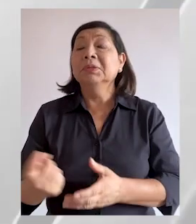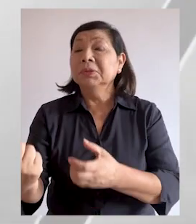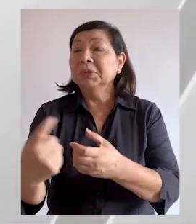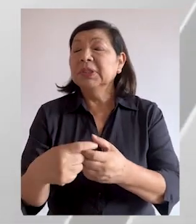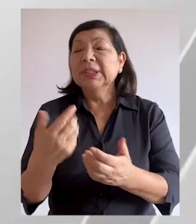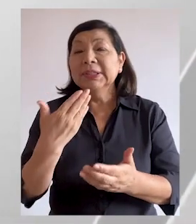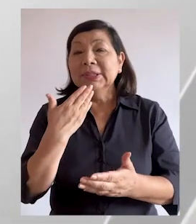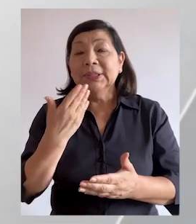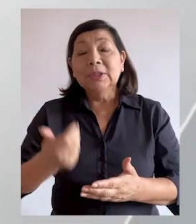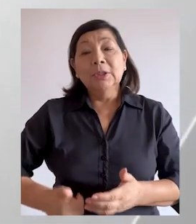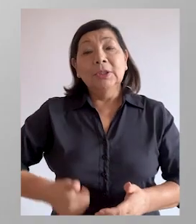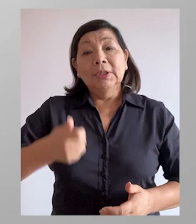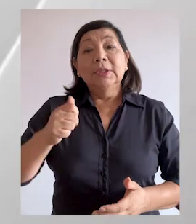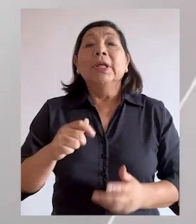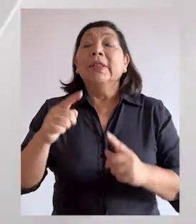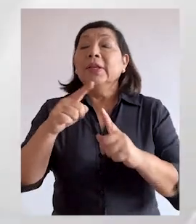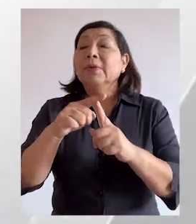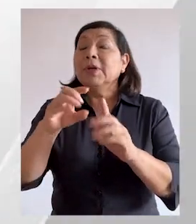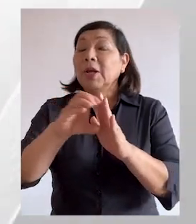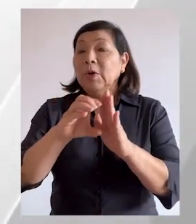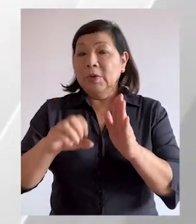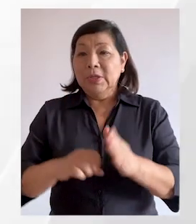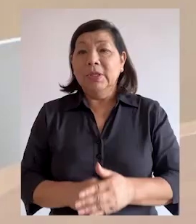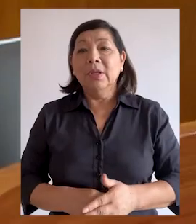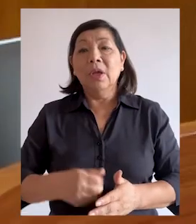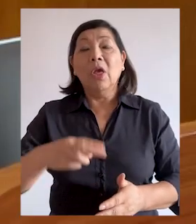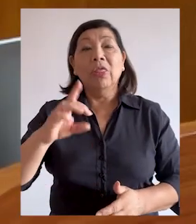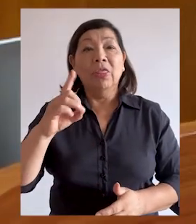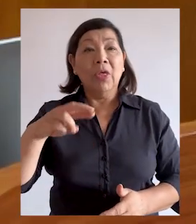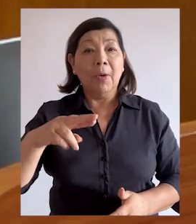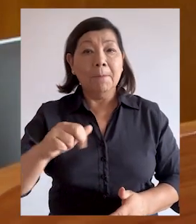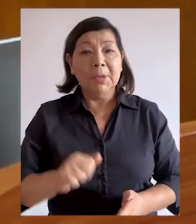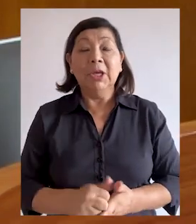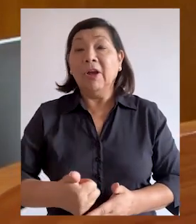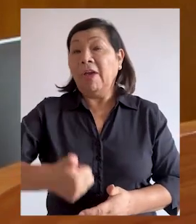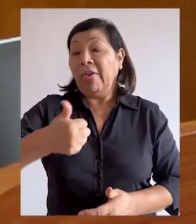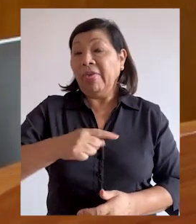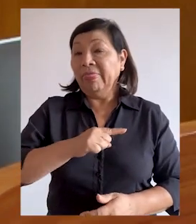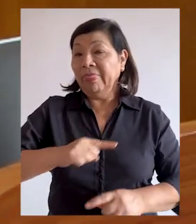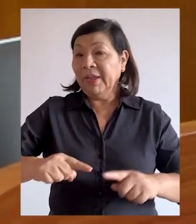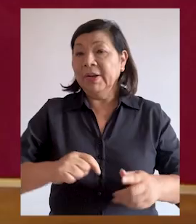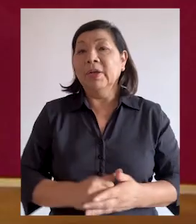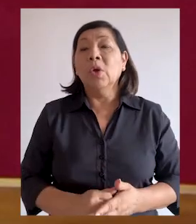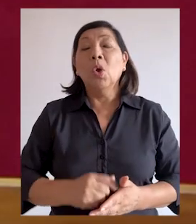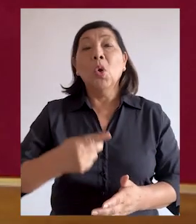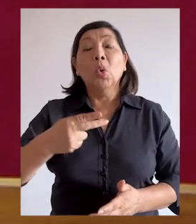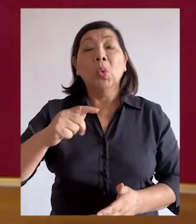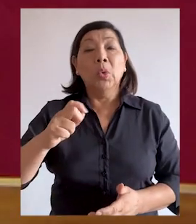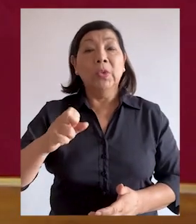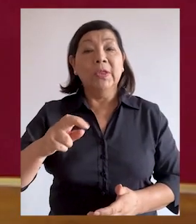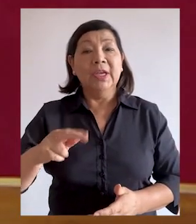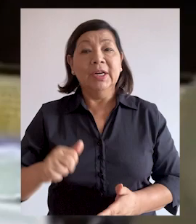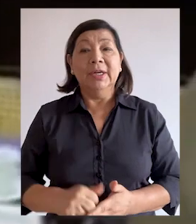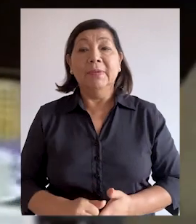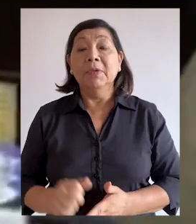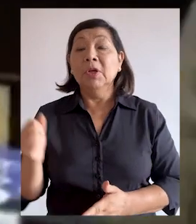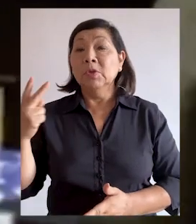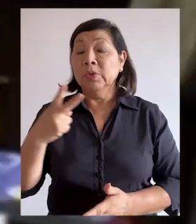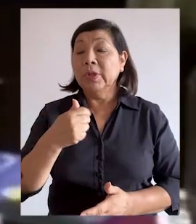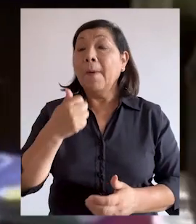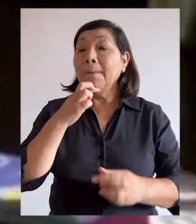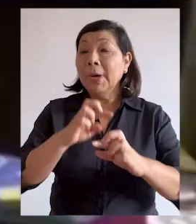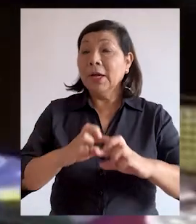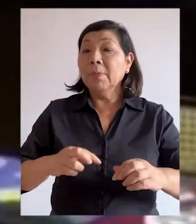Participarán como ponentes los magistrados del Tribunal Constitucional, Helder Domínguez Aro, director general del SEC, y Gustavo Gutiérrez Tixe, el